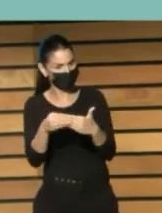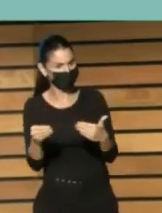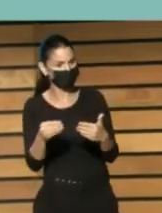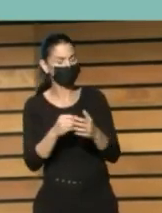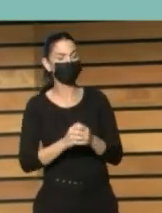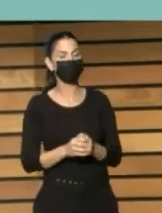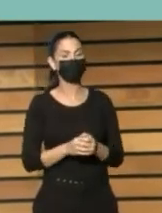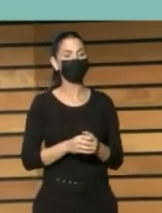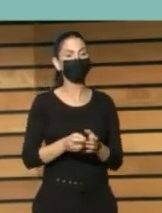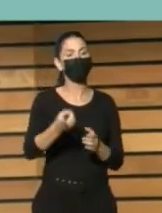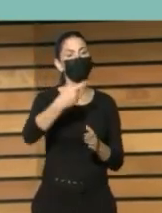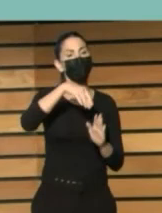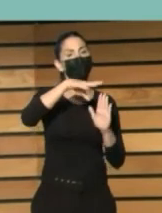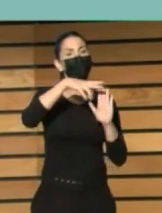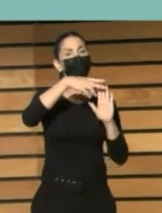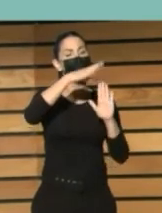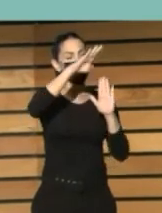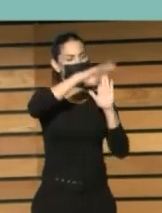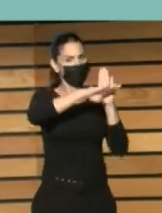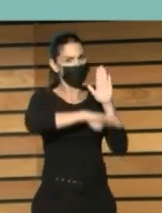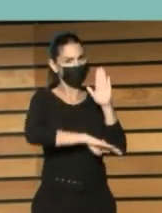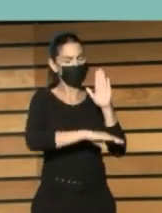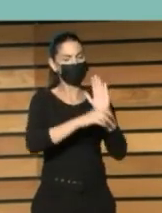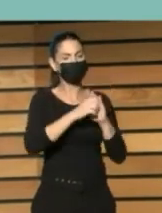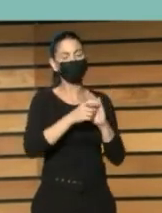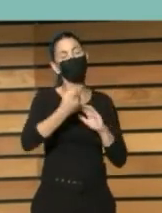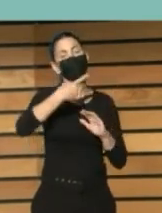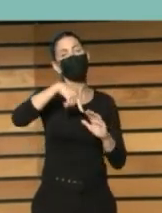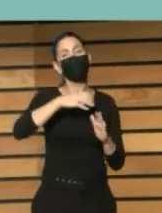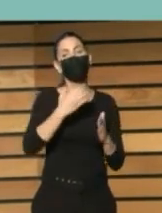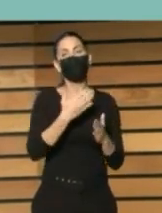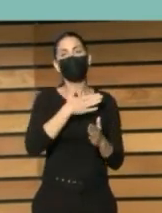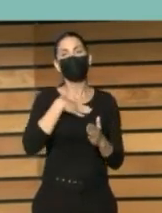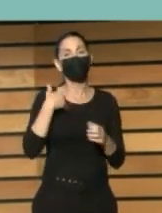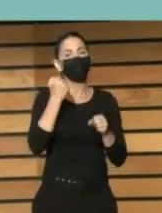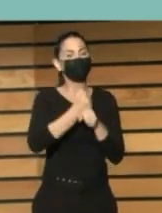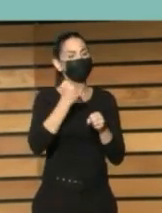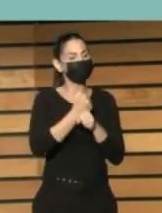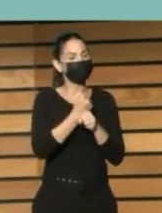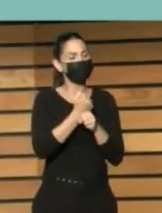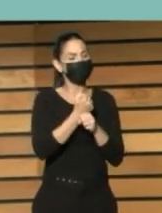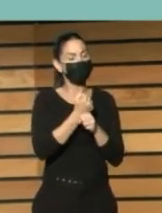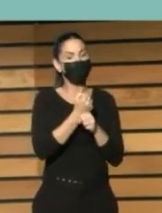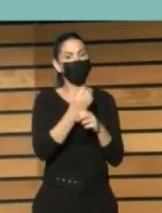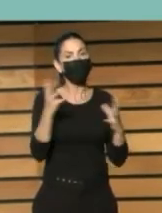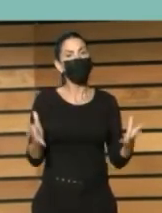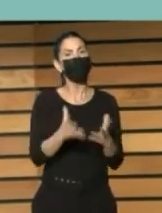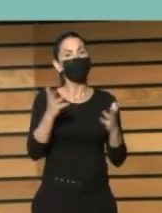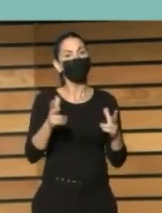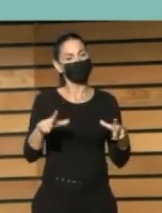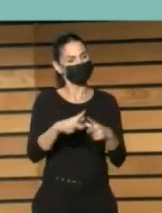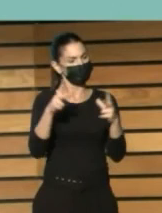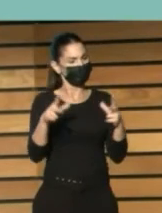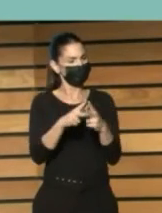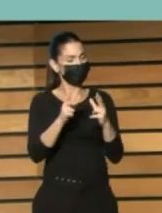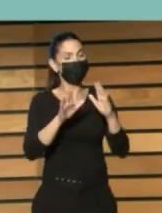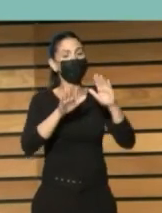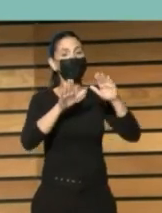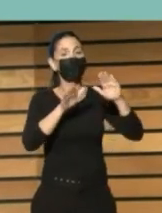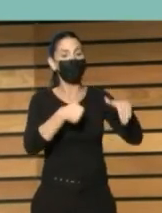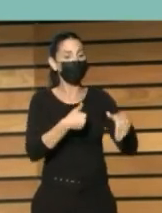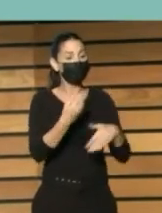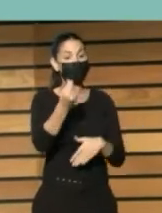Hemos hecho un programa, nosotros queríamos trabajar en innovación social, no sabíamos, y lo que hemos hecho es sacar